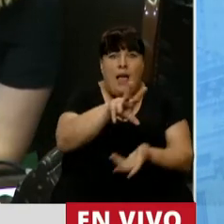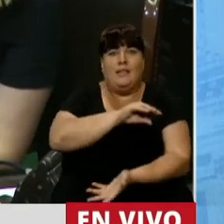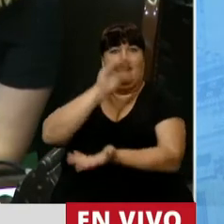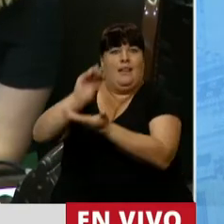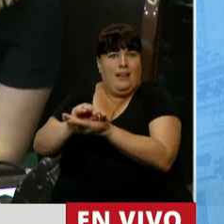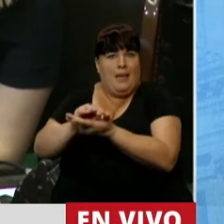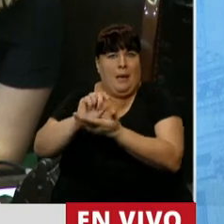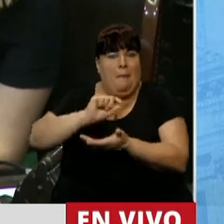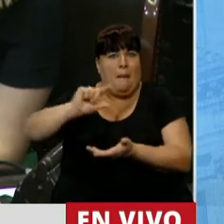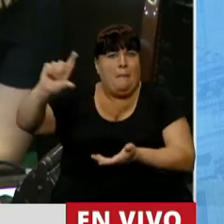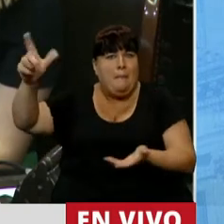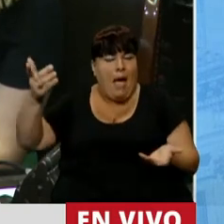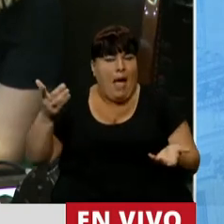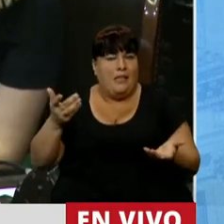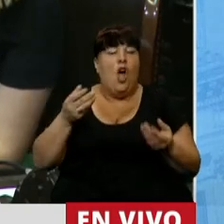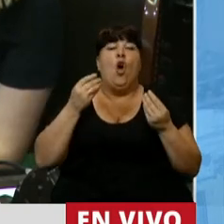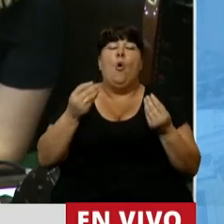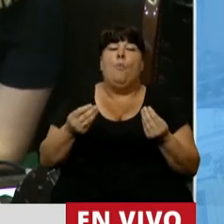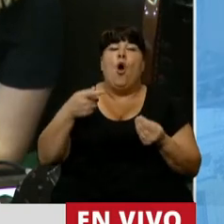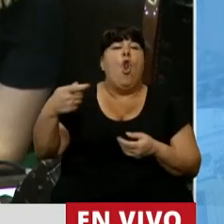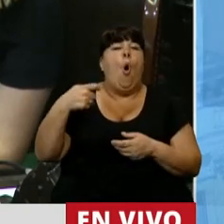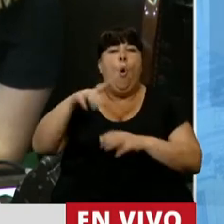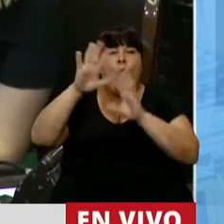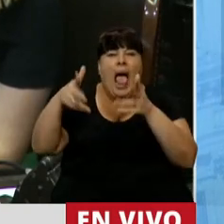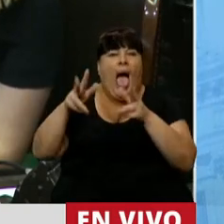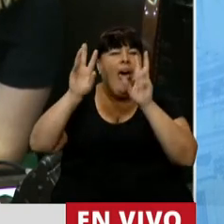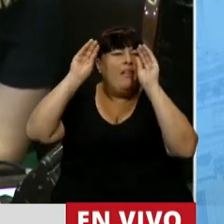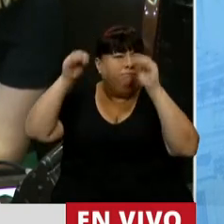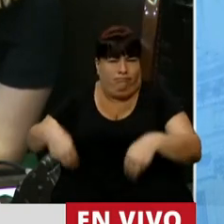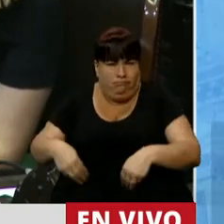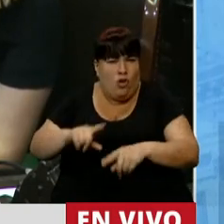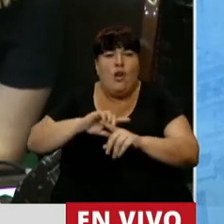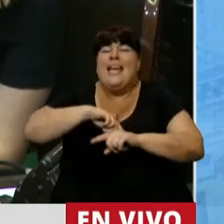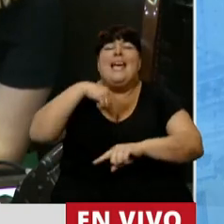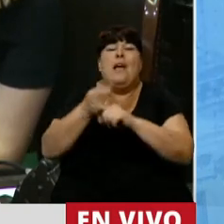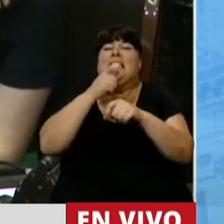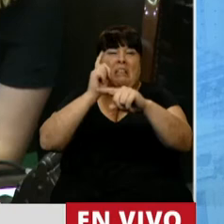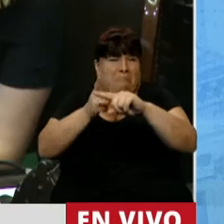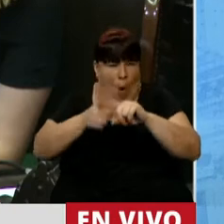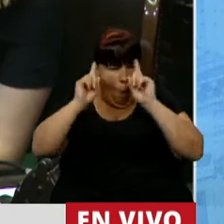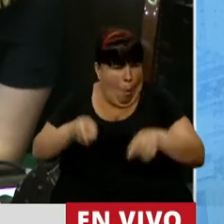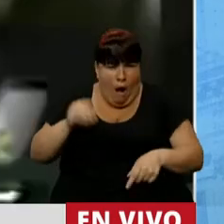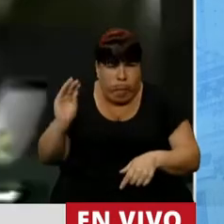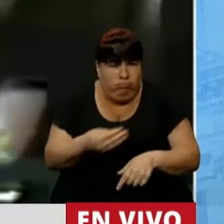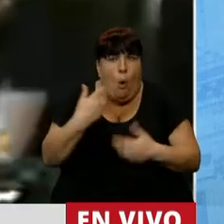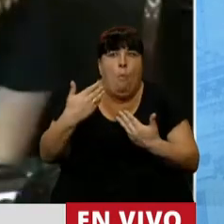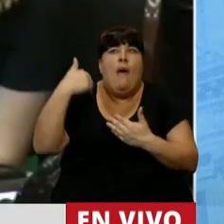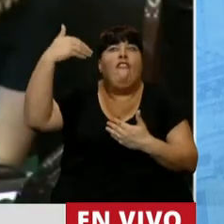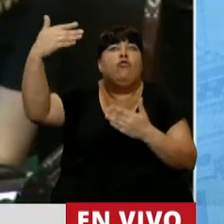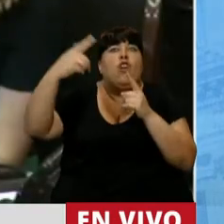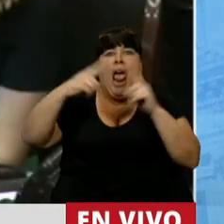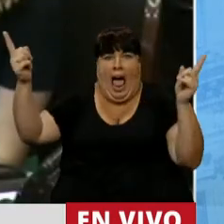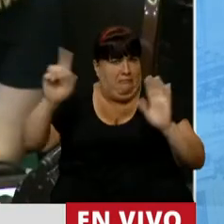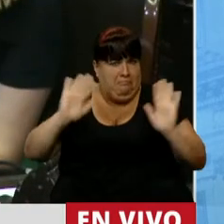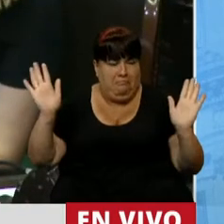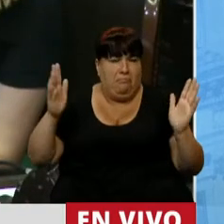manera creciente porque el sistema está quebrado y no hay fórmula que pueda darle sustentabilidad